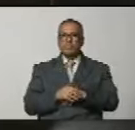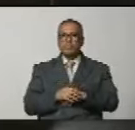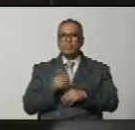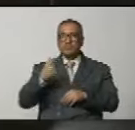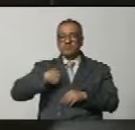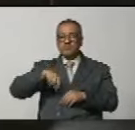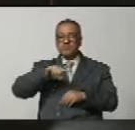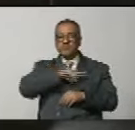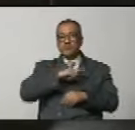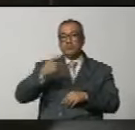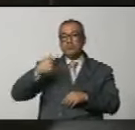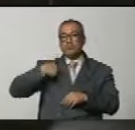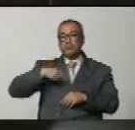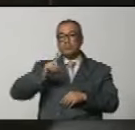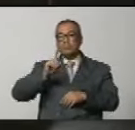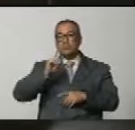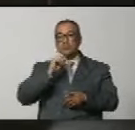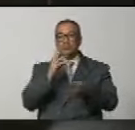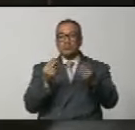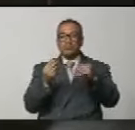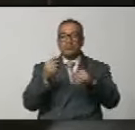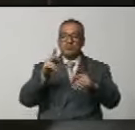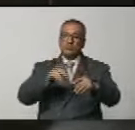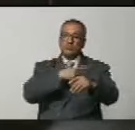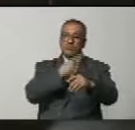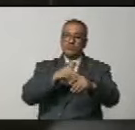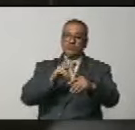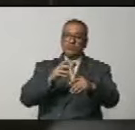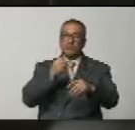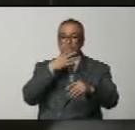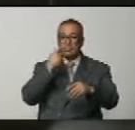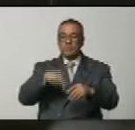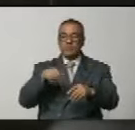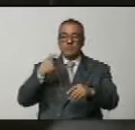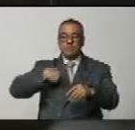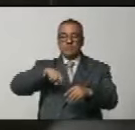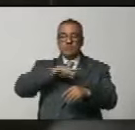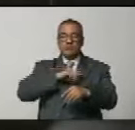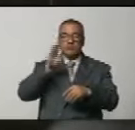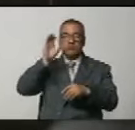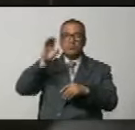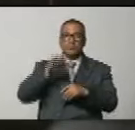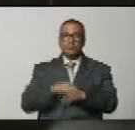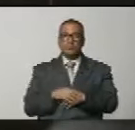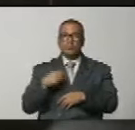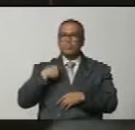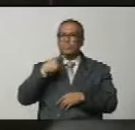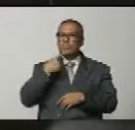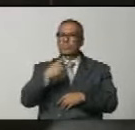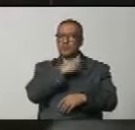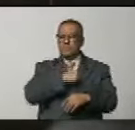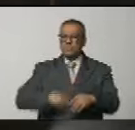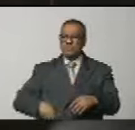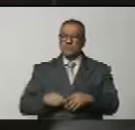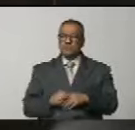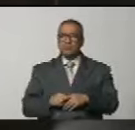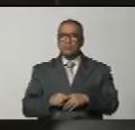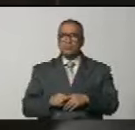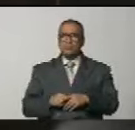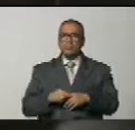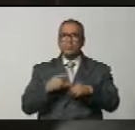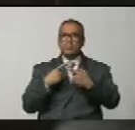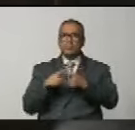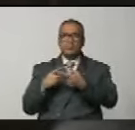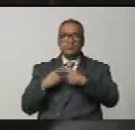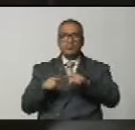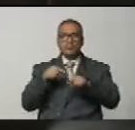Nosotros tenemos destacados poetas en nuestro país. Y señor presidente, entre